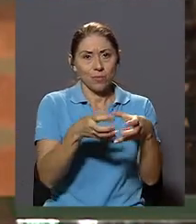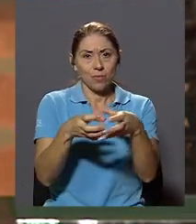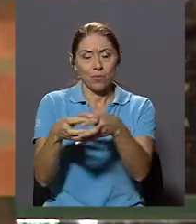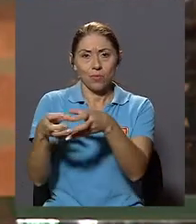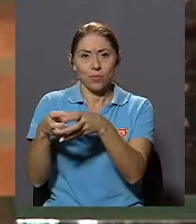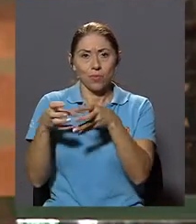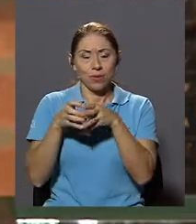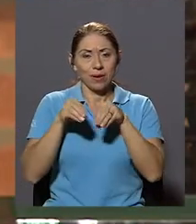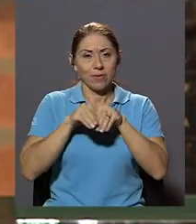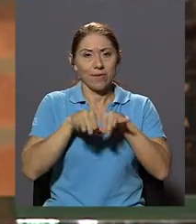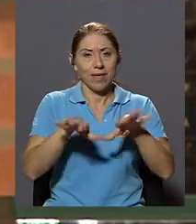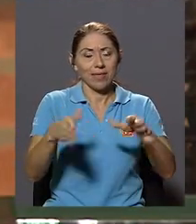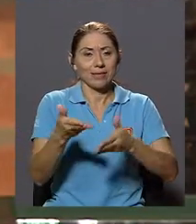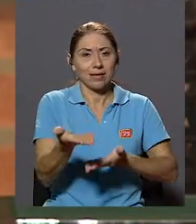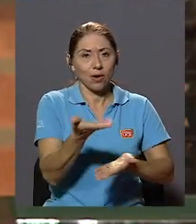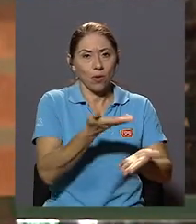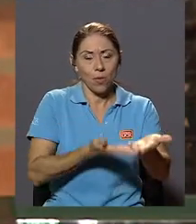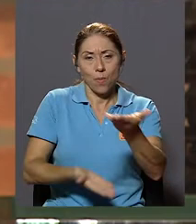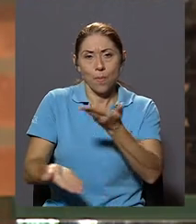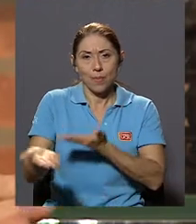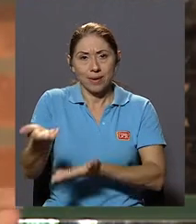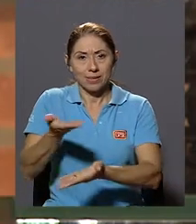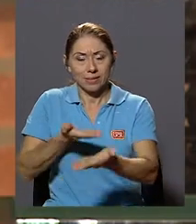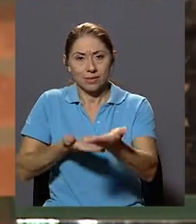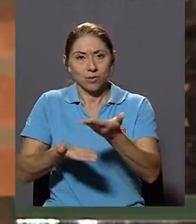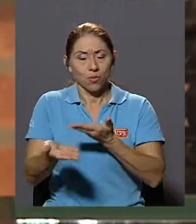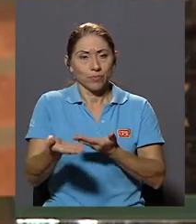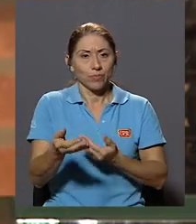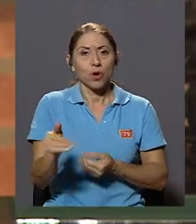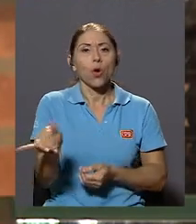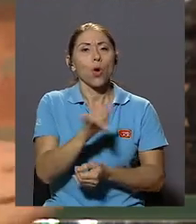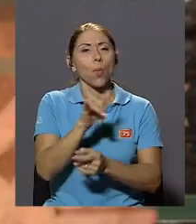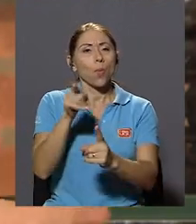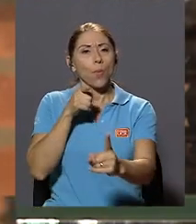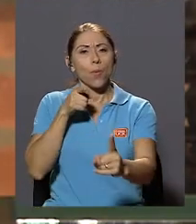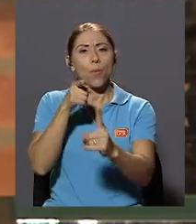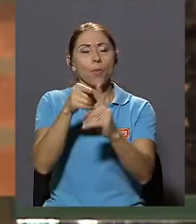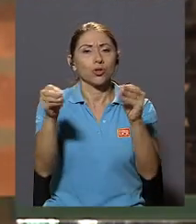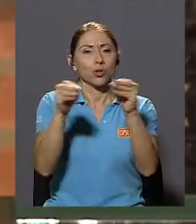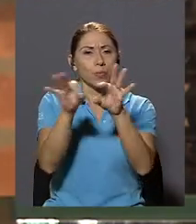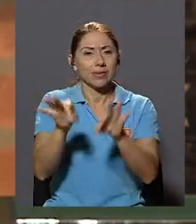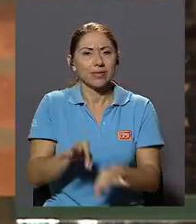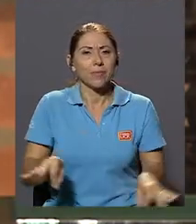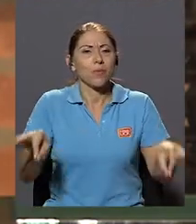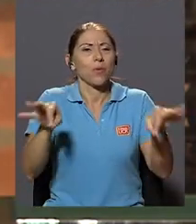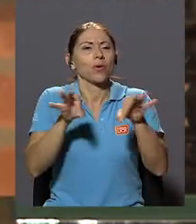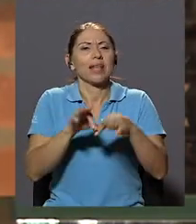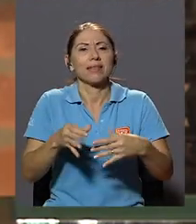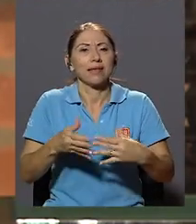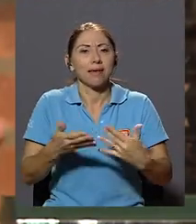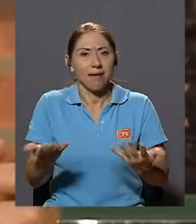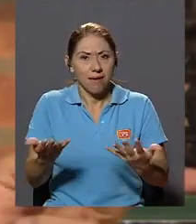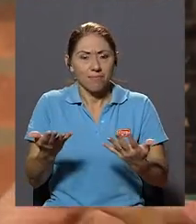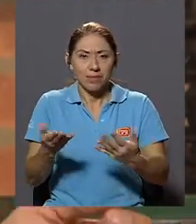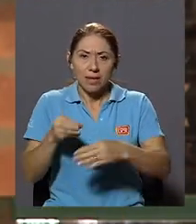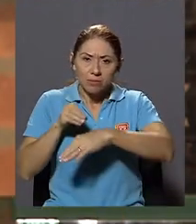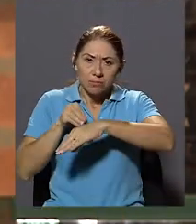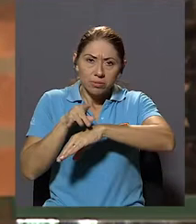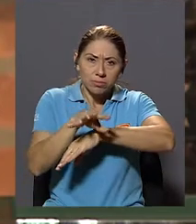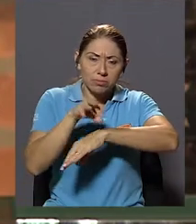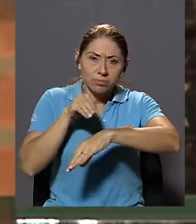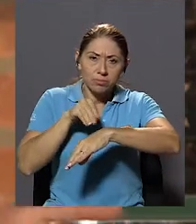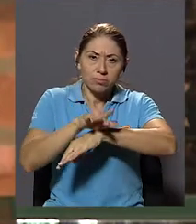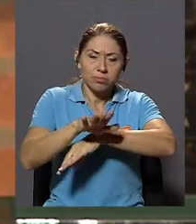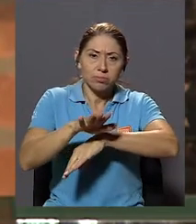Que tienen Como Propósito Más importante Incidir Sobre el